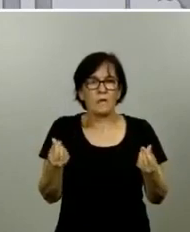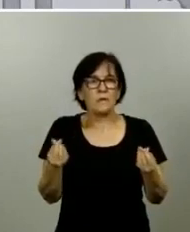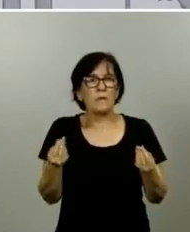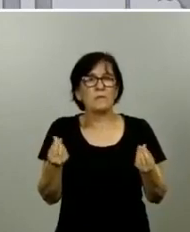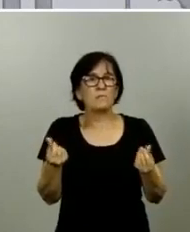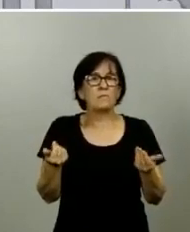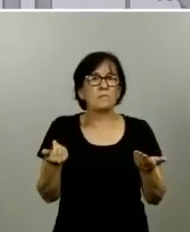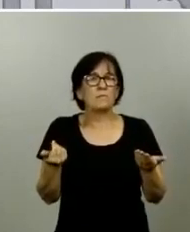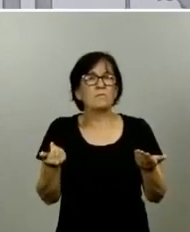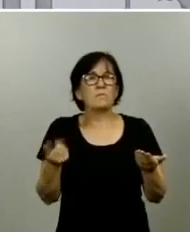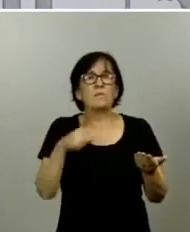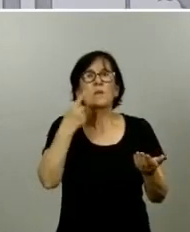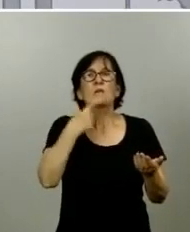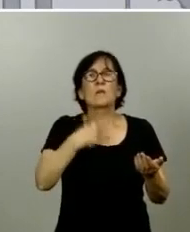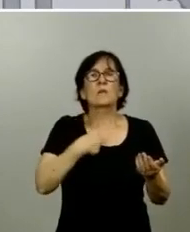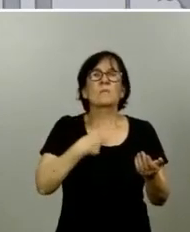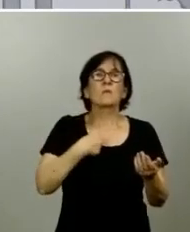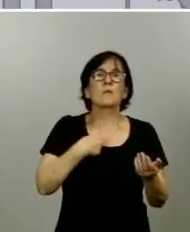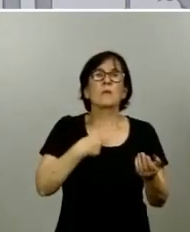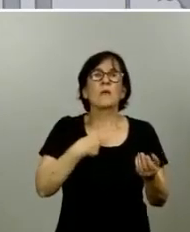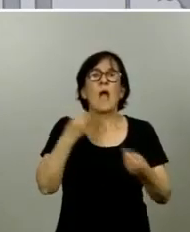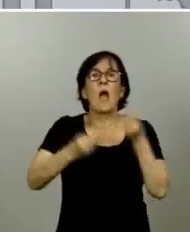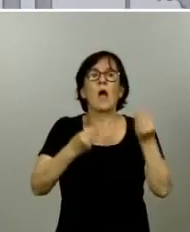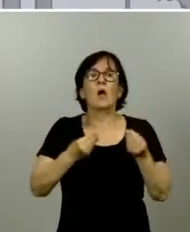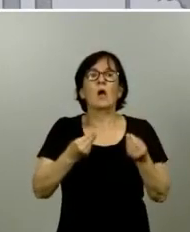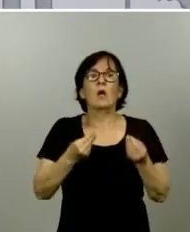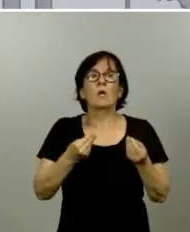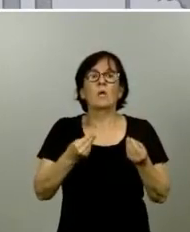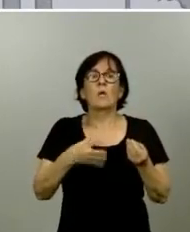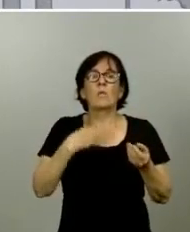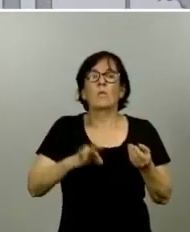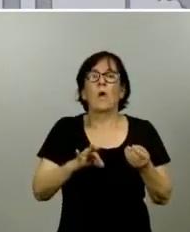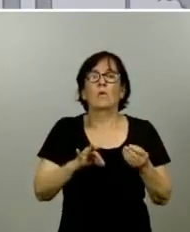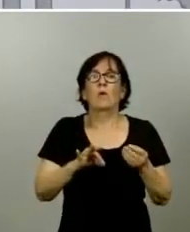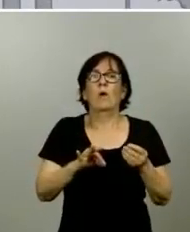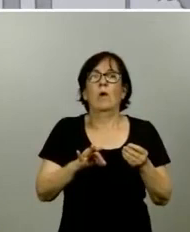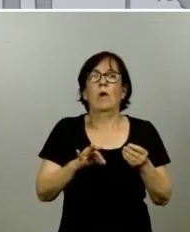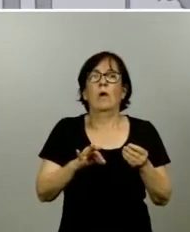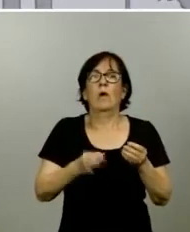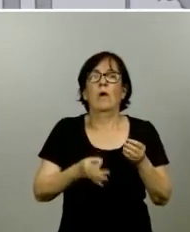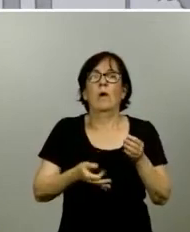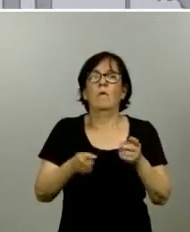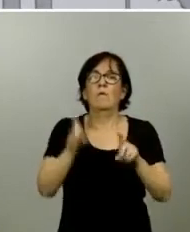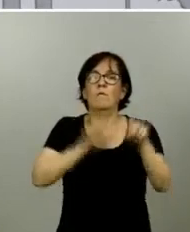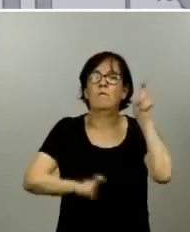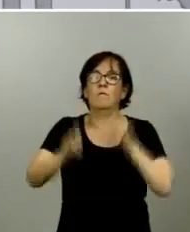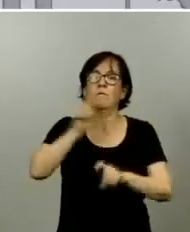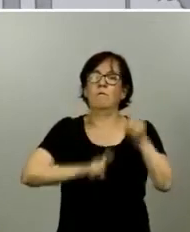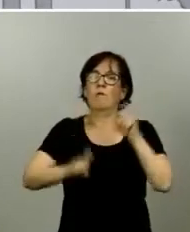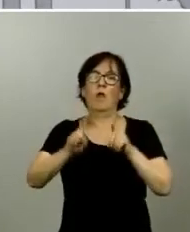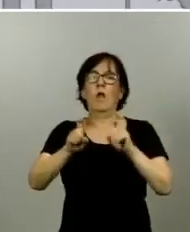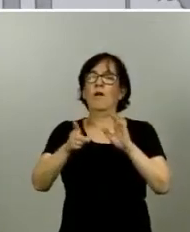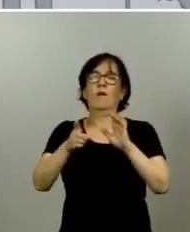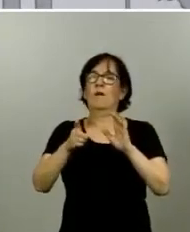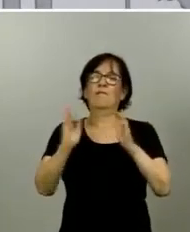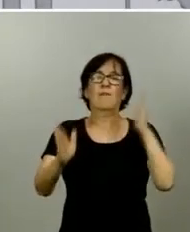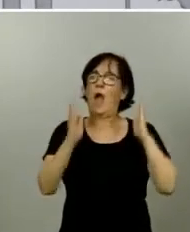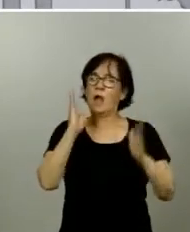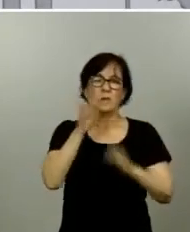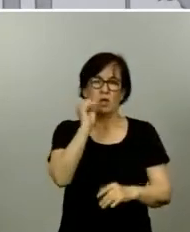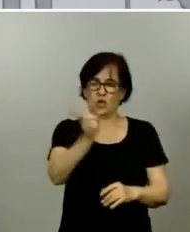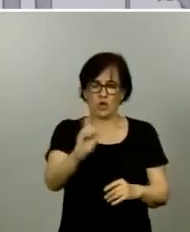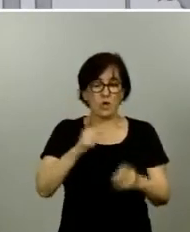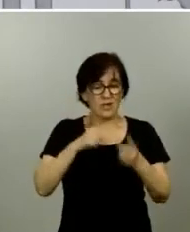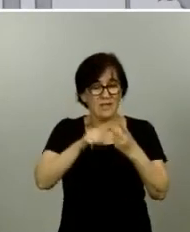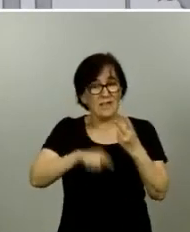indicación que nos permita prever que haya, puede haber un retroceso de fase. Me permite su pregunta poner de manifiesto la importancia de la detección